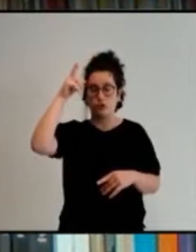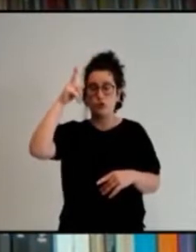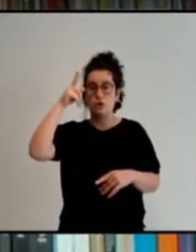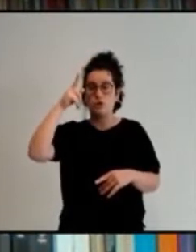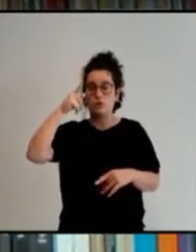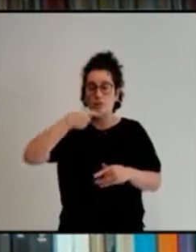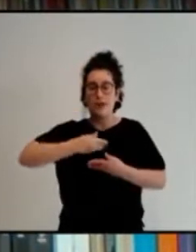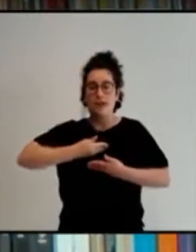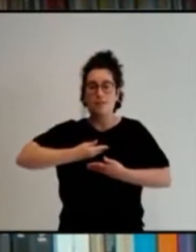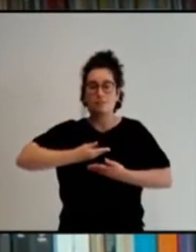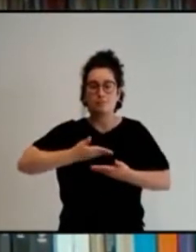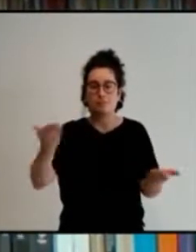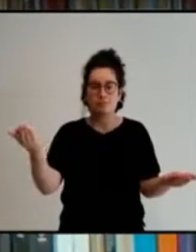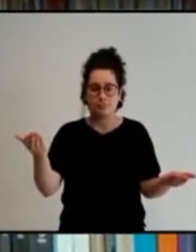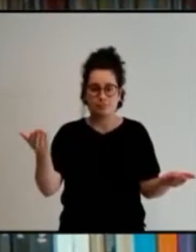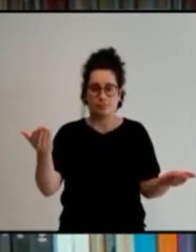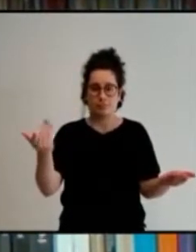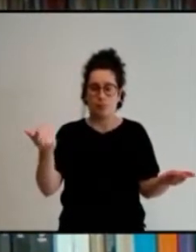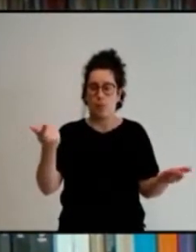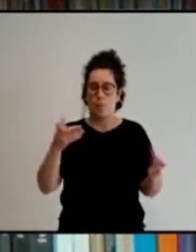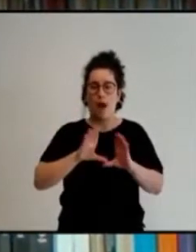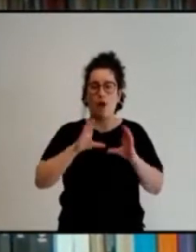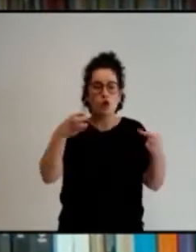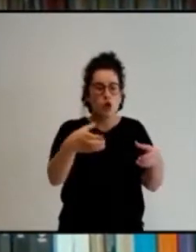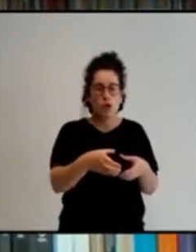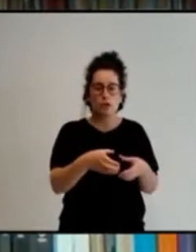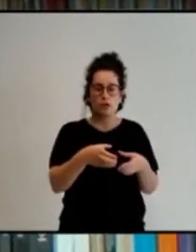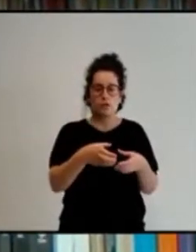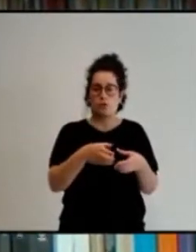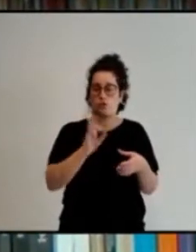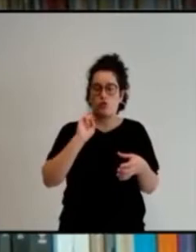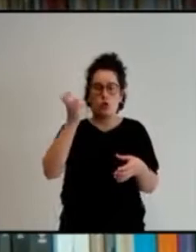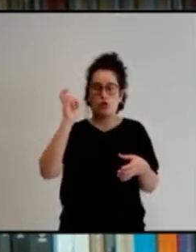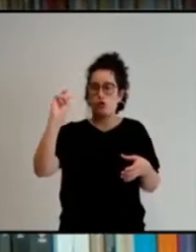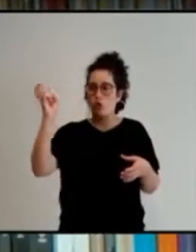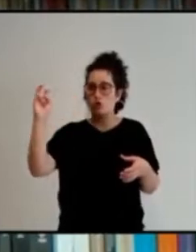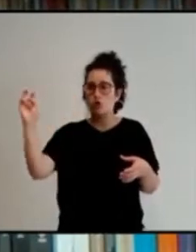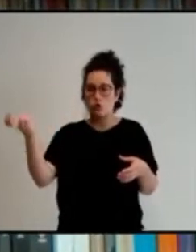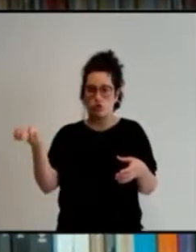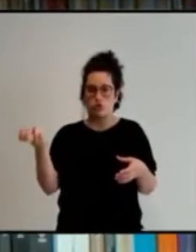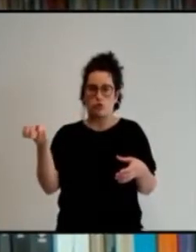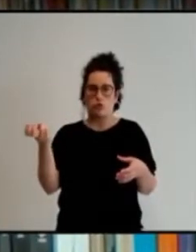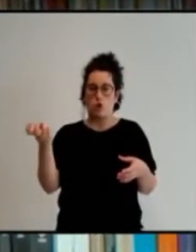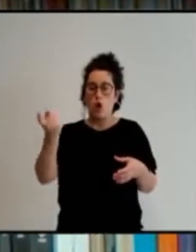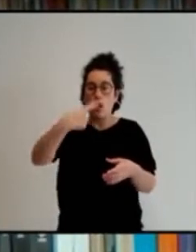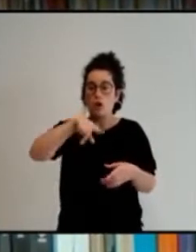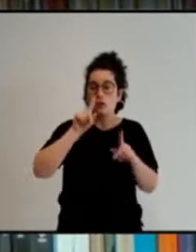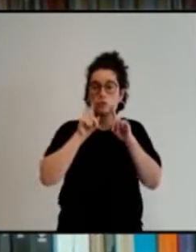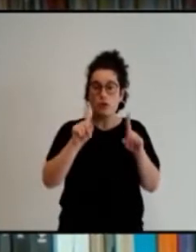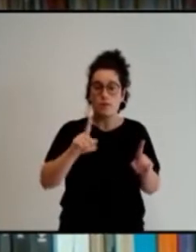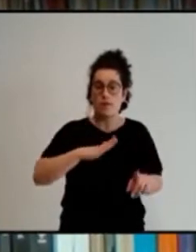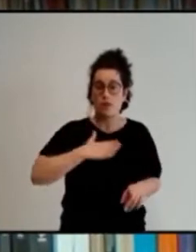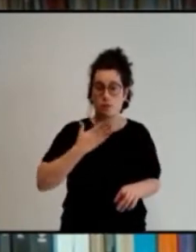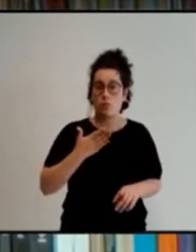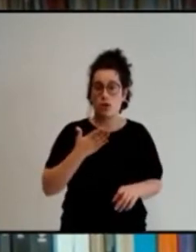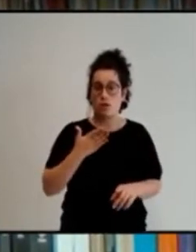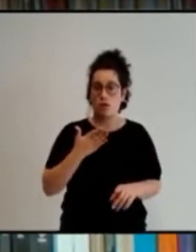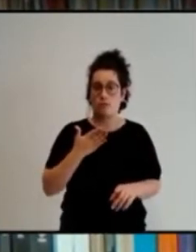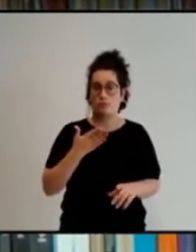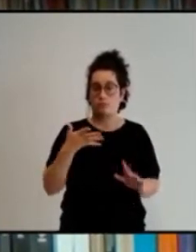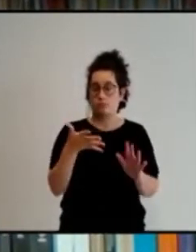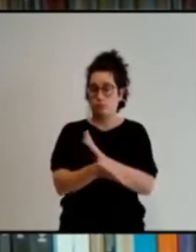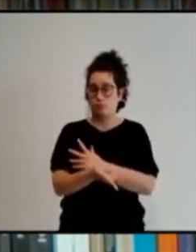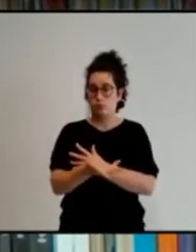otros colectivos que se pueden beneficiar de este proceso de fortalecimiento ciudadano que hemos hecho.